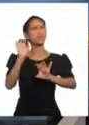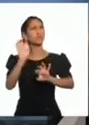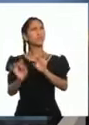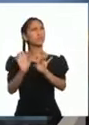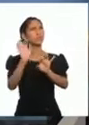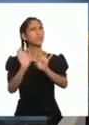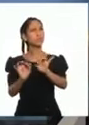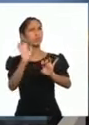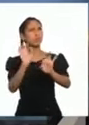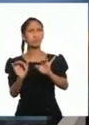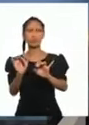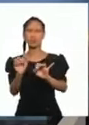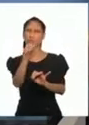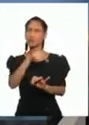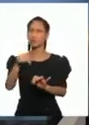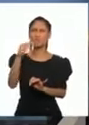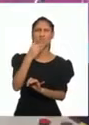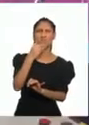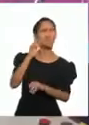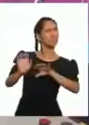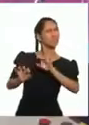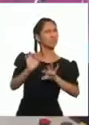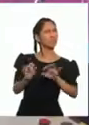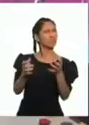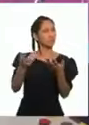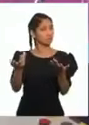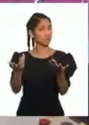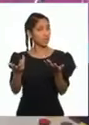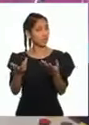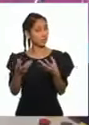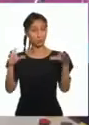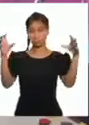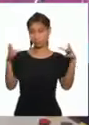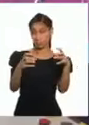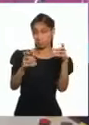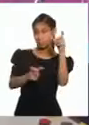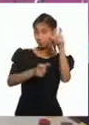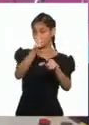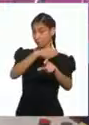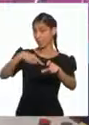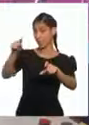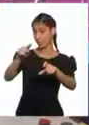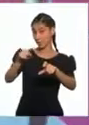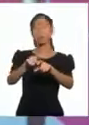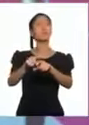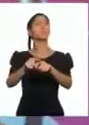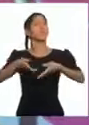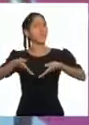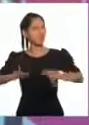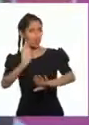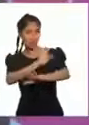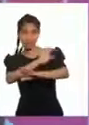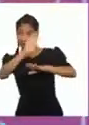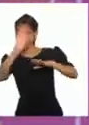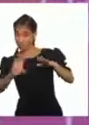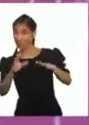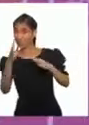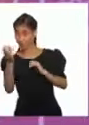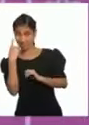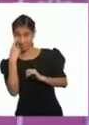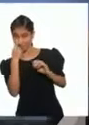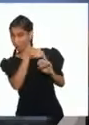instrumentos que escuchamos? Son unos músicos cajamarquinos. ¿Te gustaría